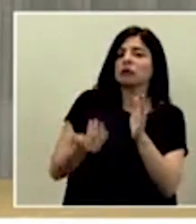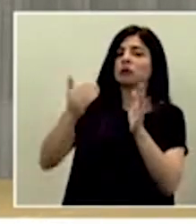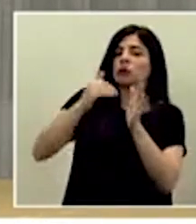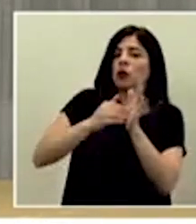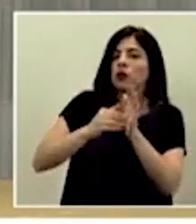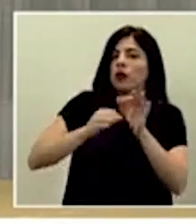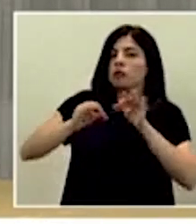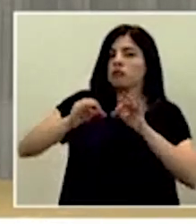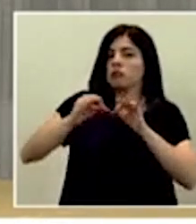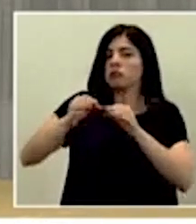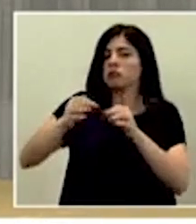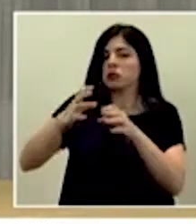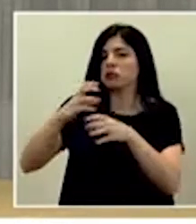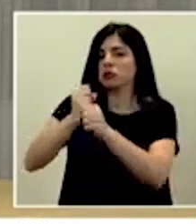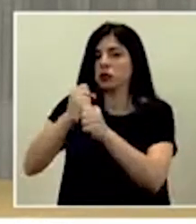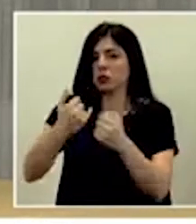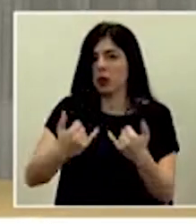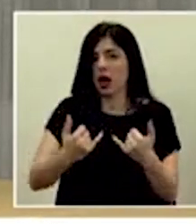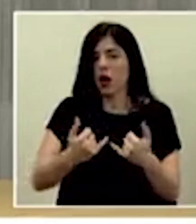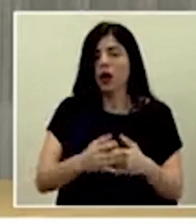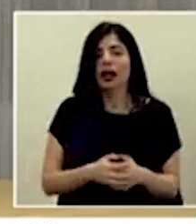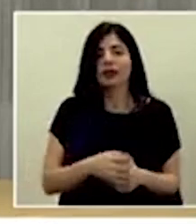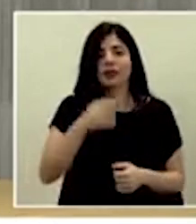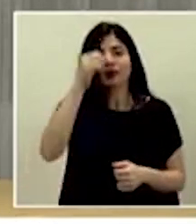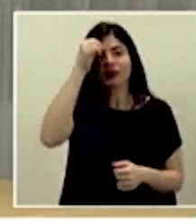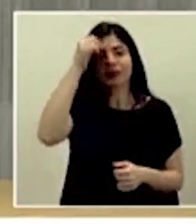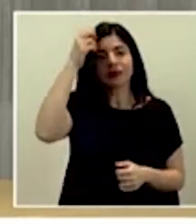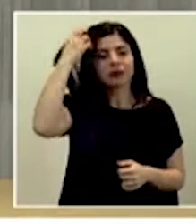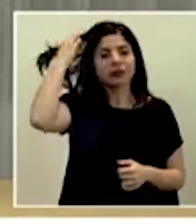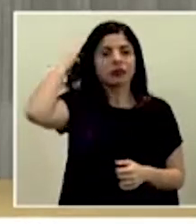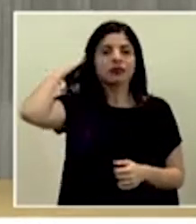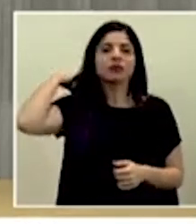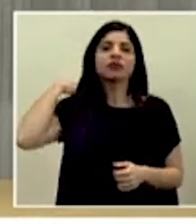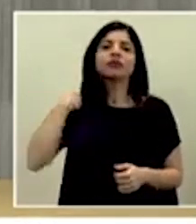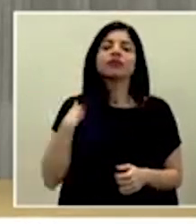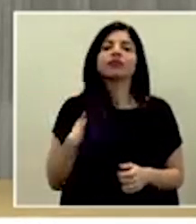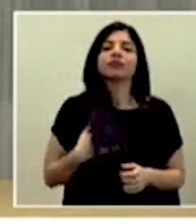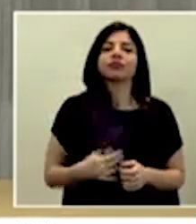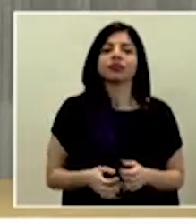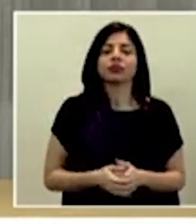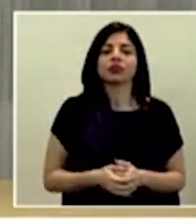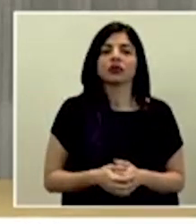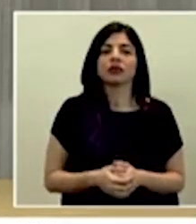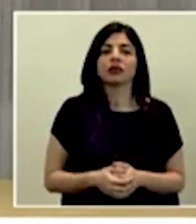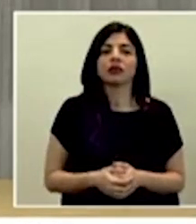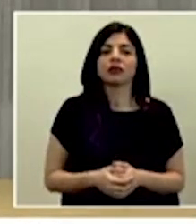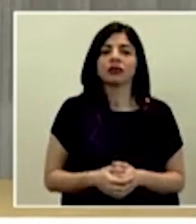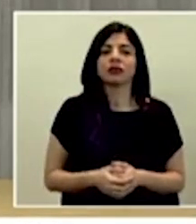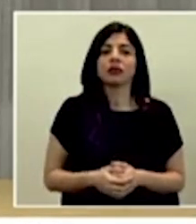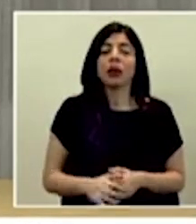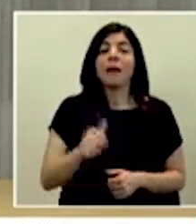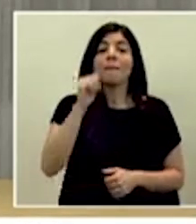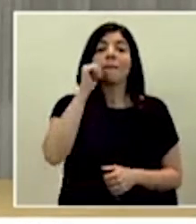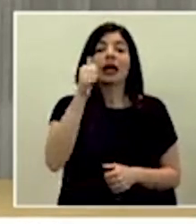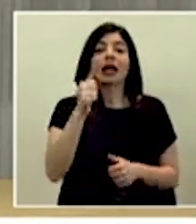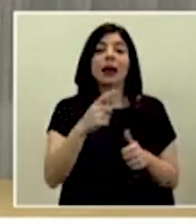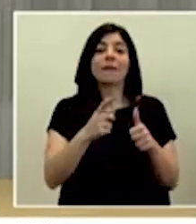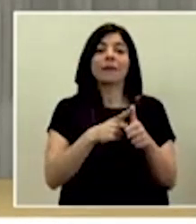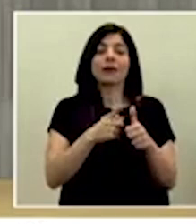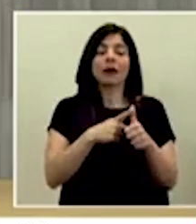superficialmente en este momento. Mañana empezamos con las personas que tienen